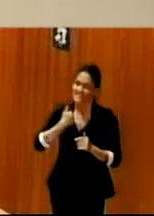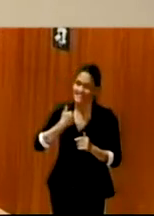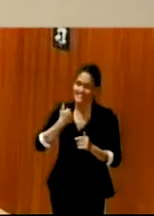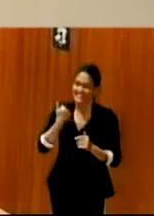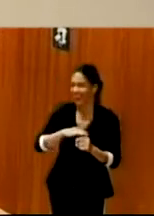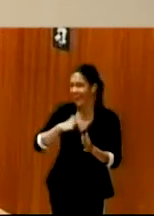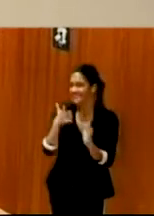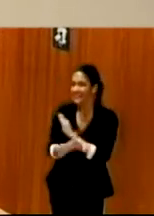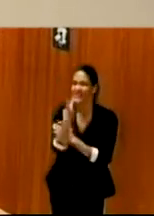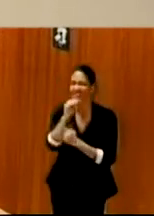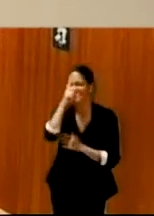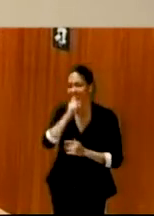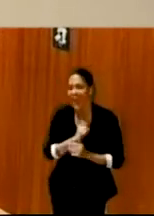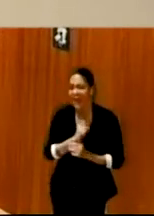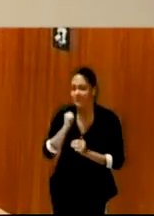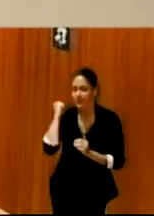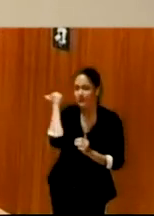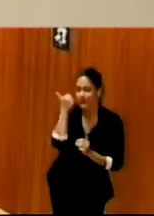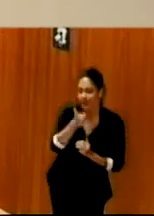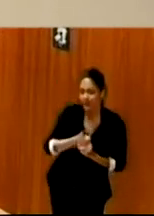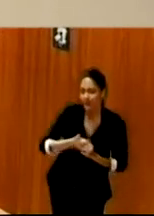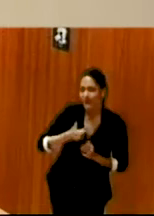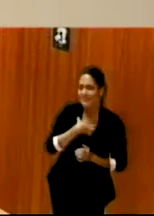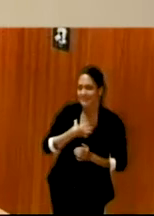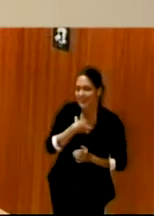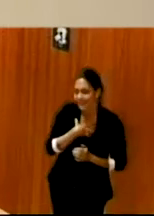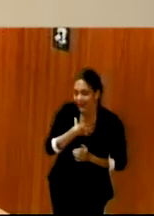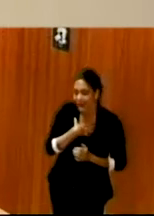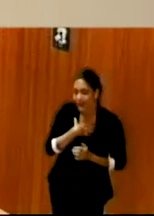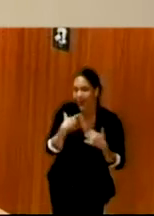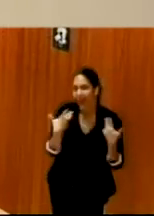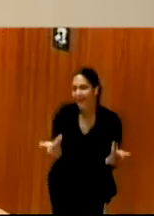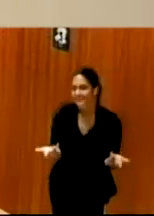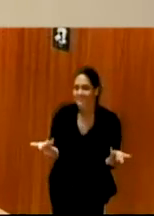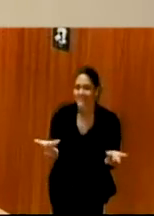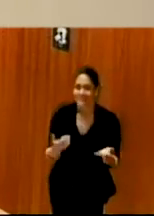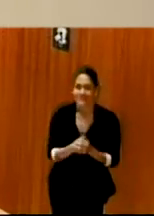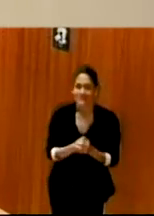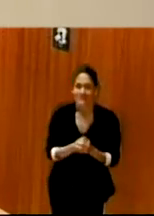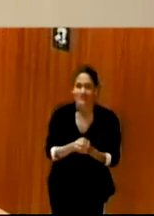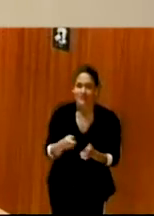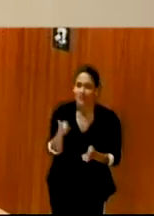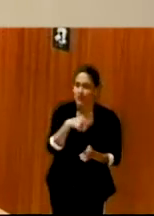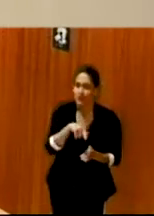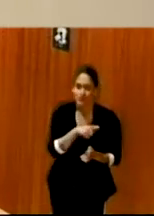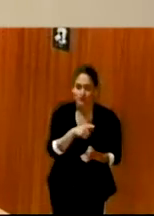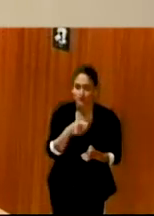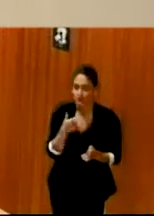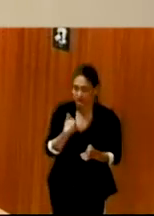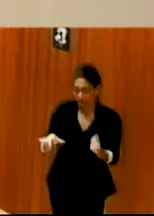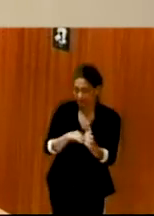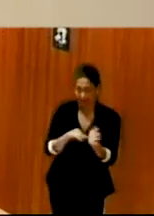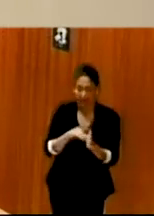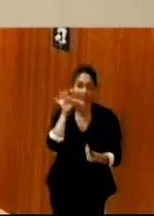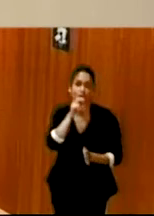años de este siglo. Así que como no nos demos un poquito de prisa, pues llegamos al siglo XXII. Y